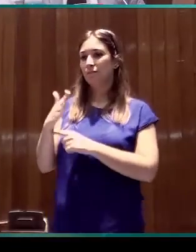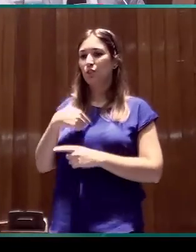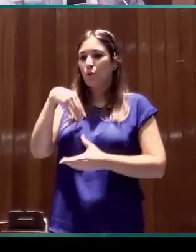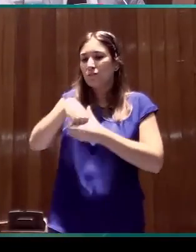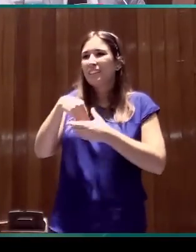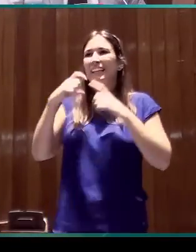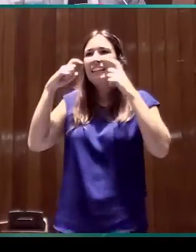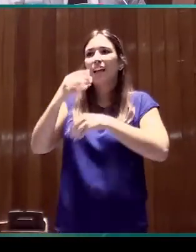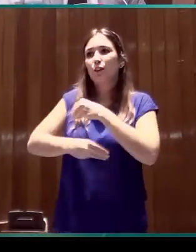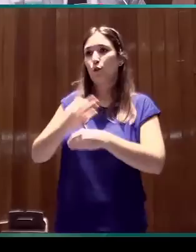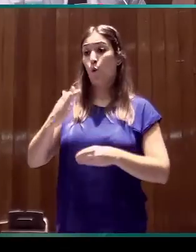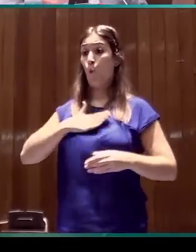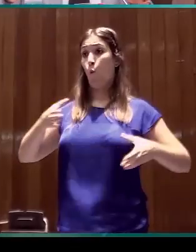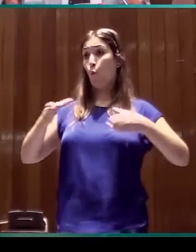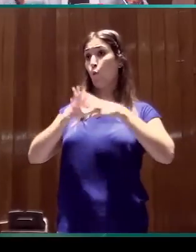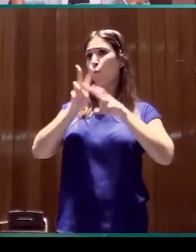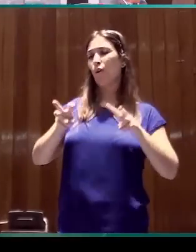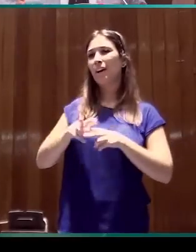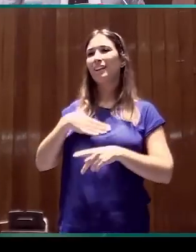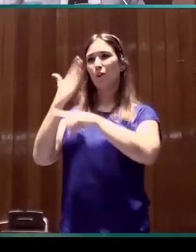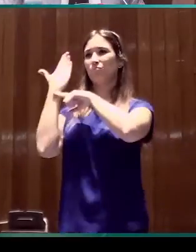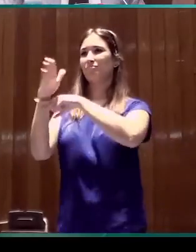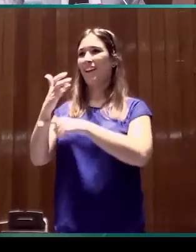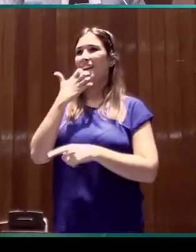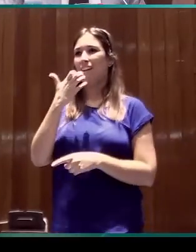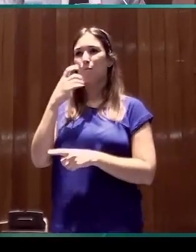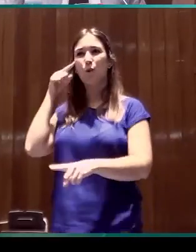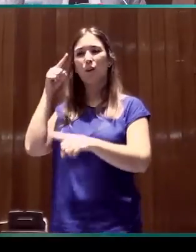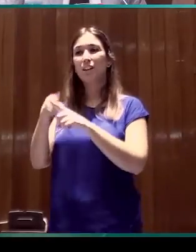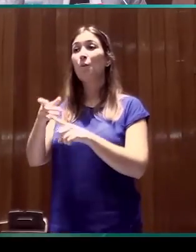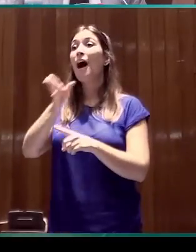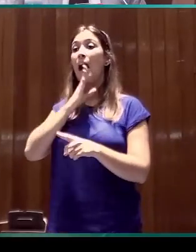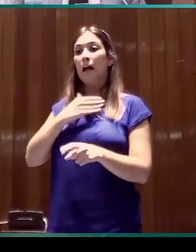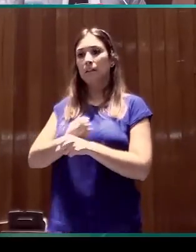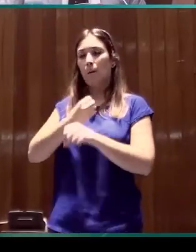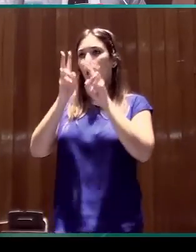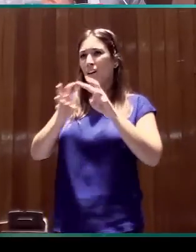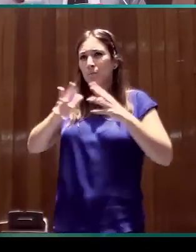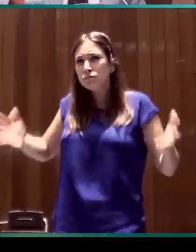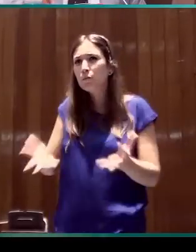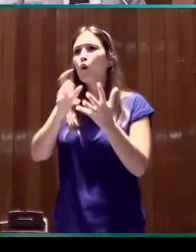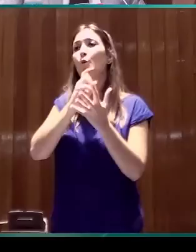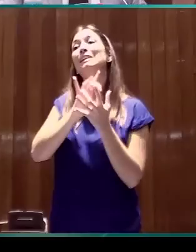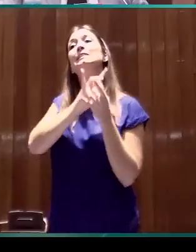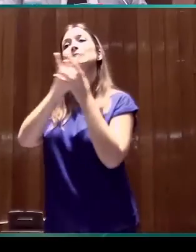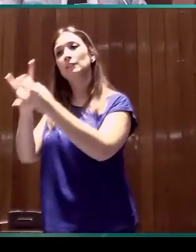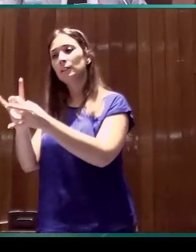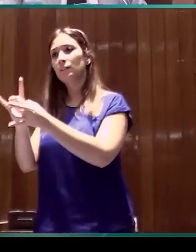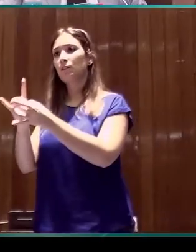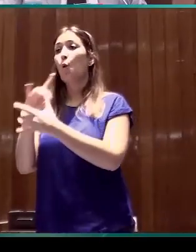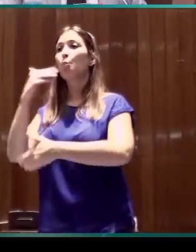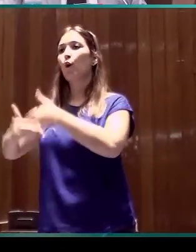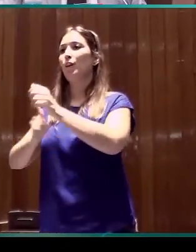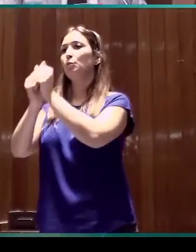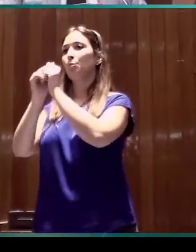desde nuestro grupo de investigación para potenciar todo lo que es nuestro trabajo de investigación en relación con el proceso de